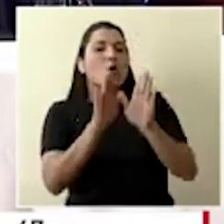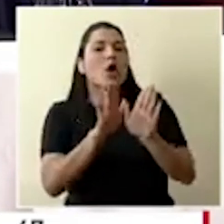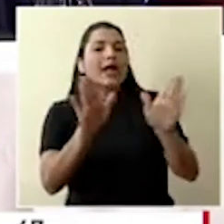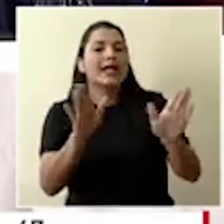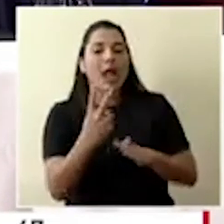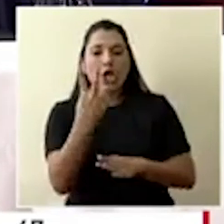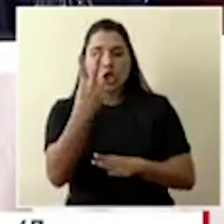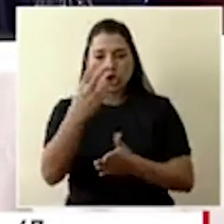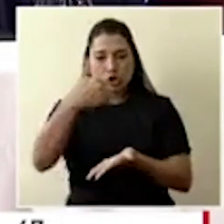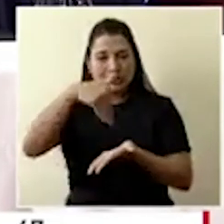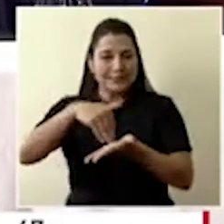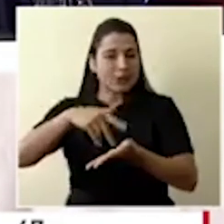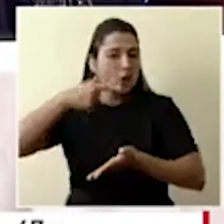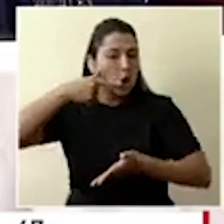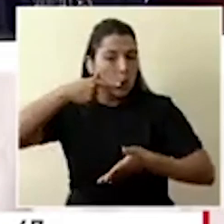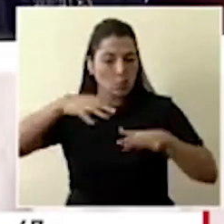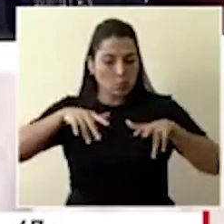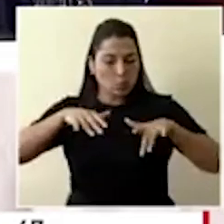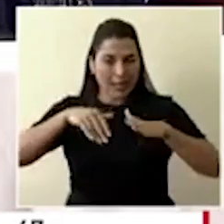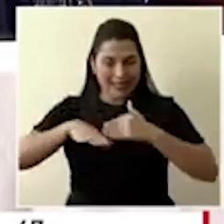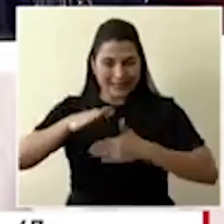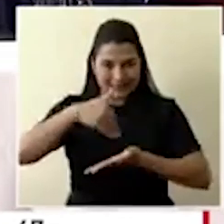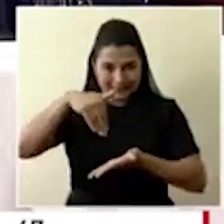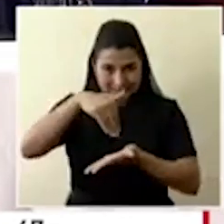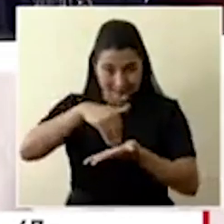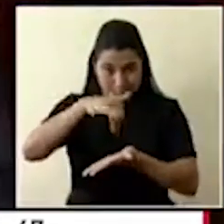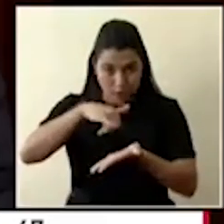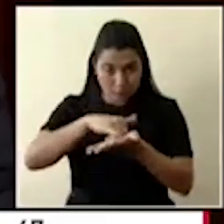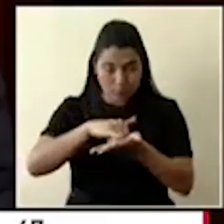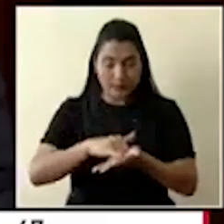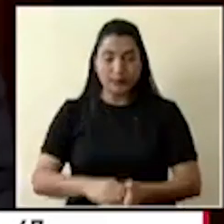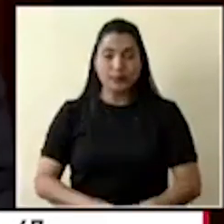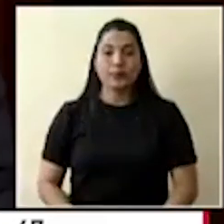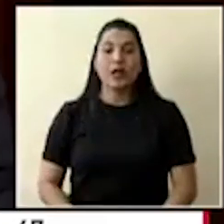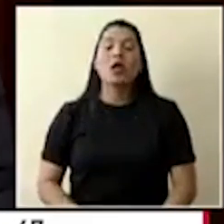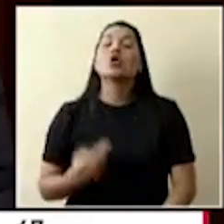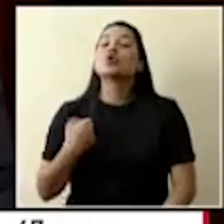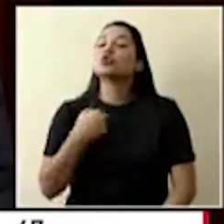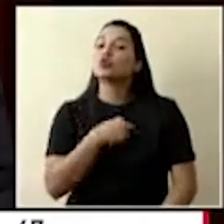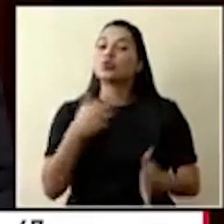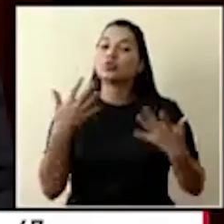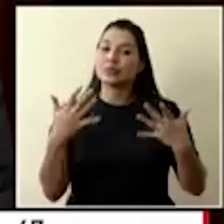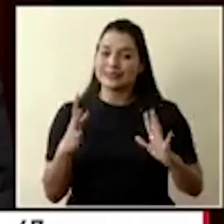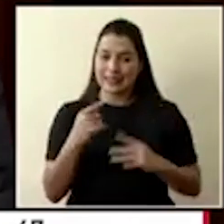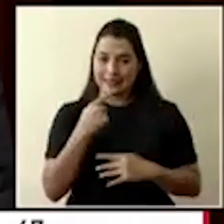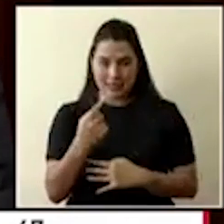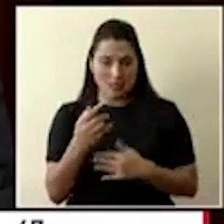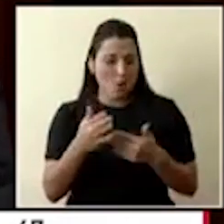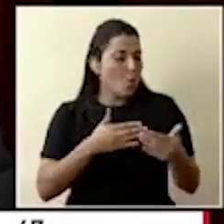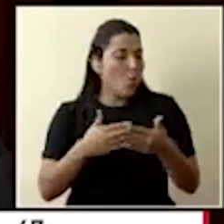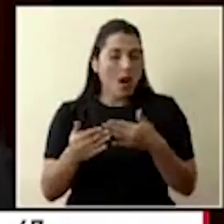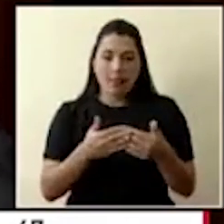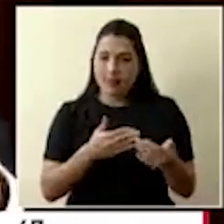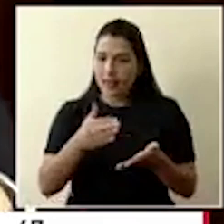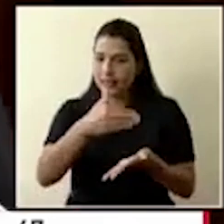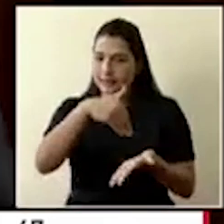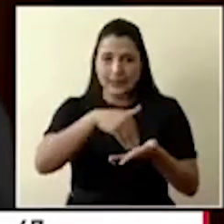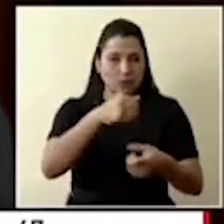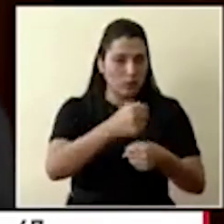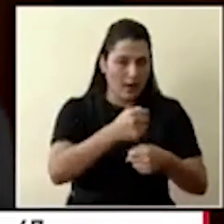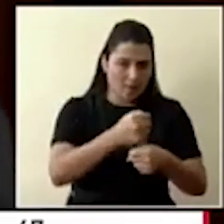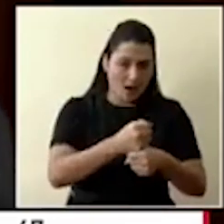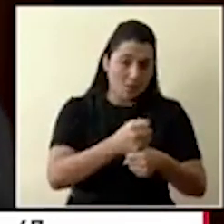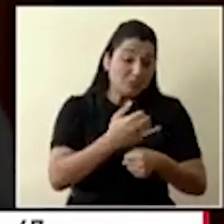que le da el Ministerio de Salud? Sí, ya hemos indicado en cualquier centro de trabajo, llámese call center u otro,